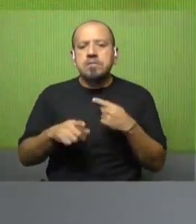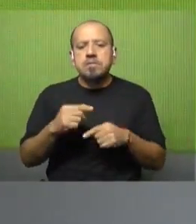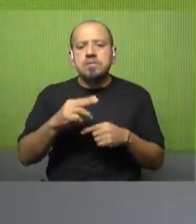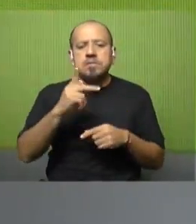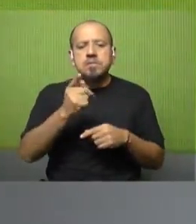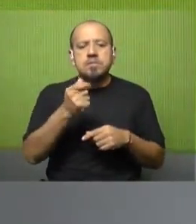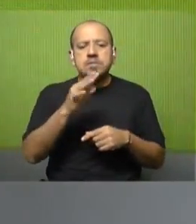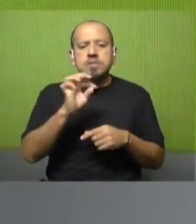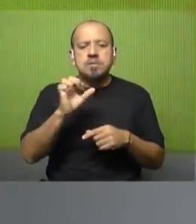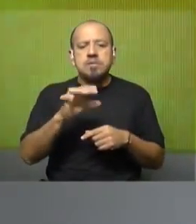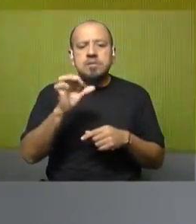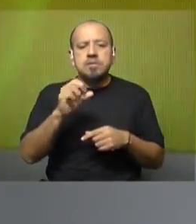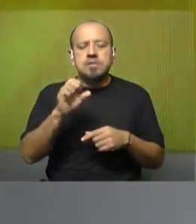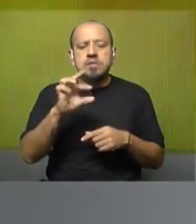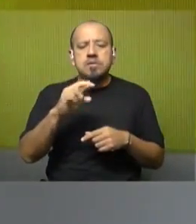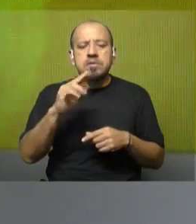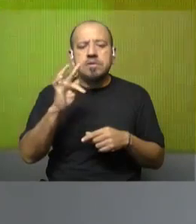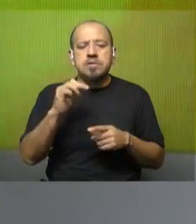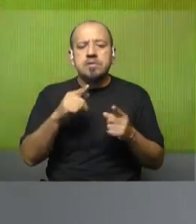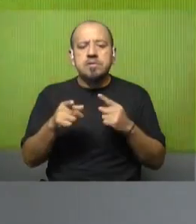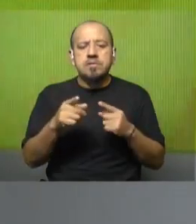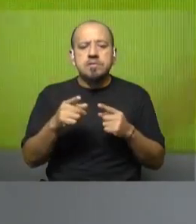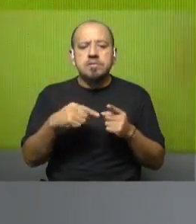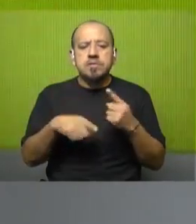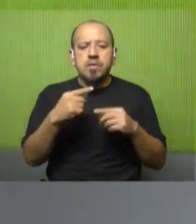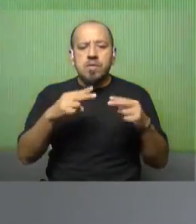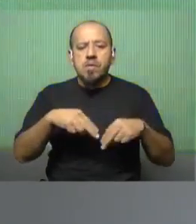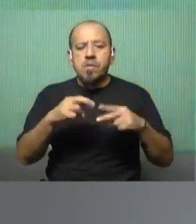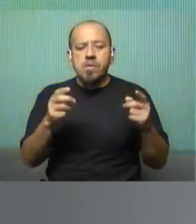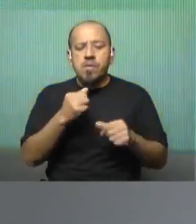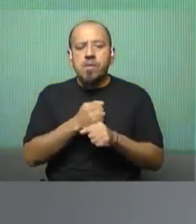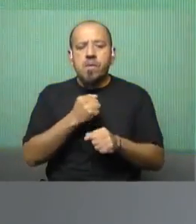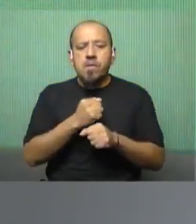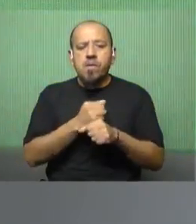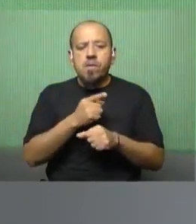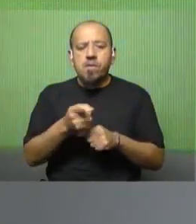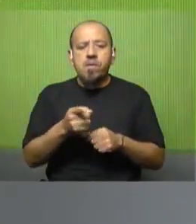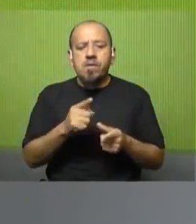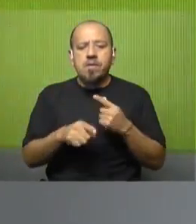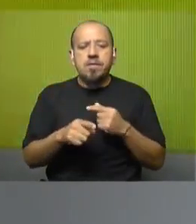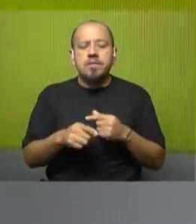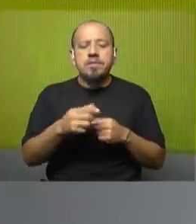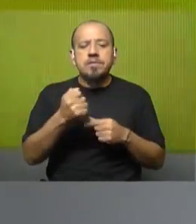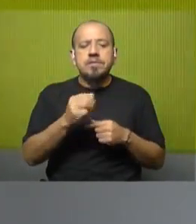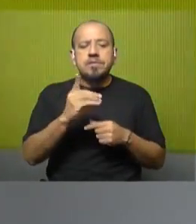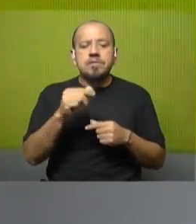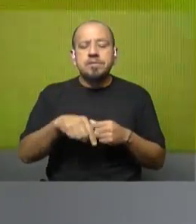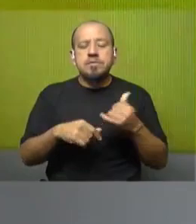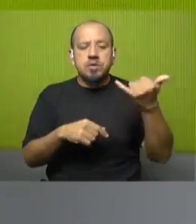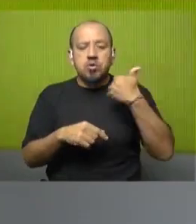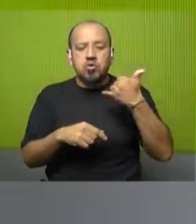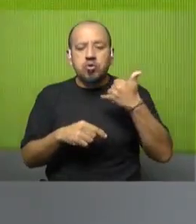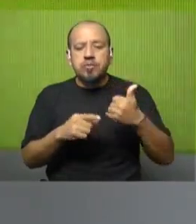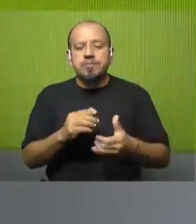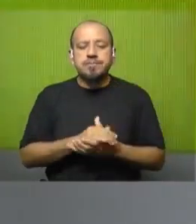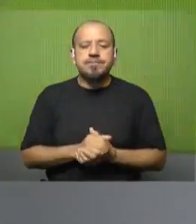kitesurf en las aves. Para eso hablamos con uno de los investigadores que trabajaron en este informe, Joaquín Aldave, que nos contó esto en la